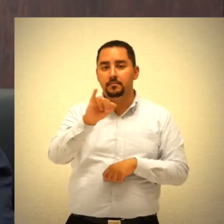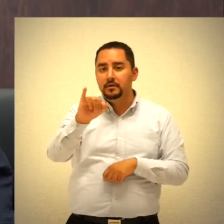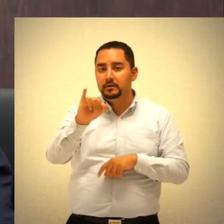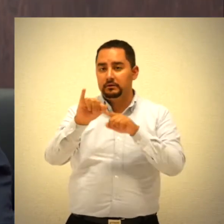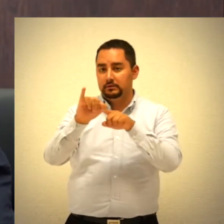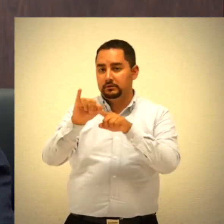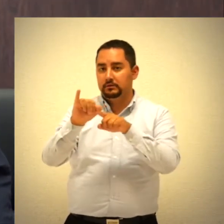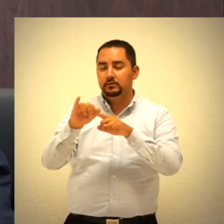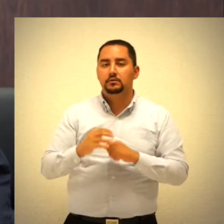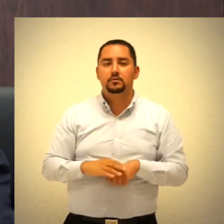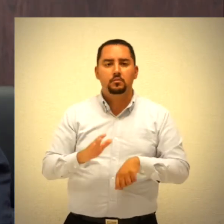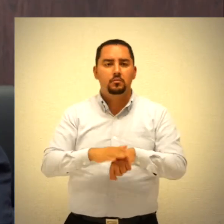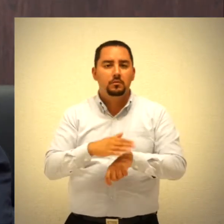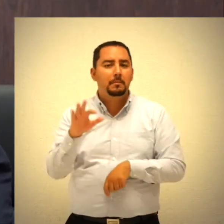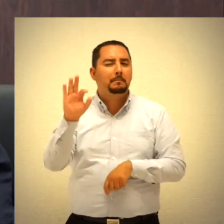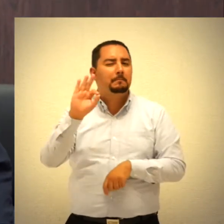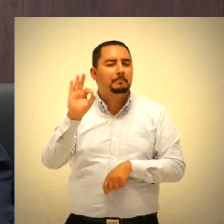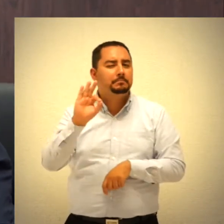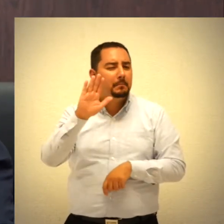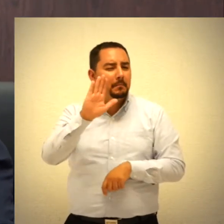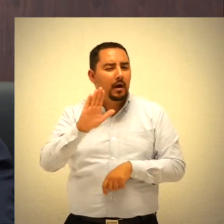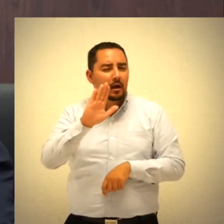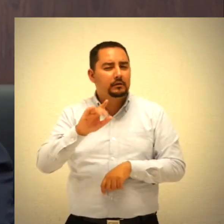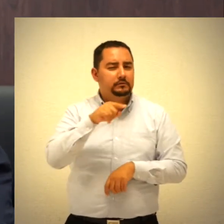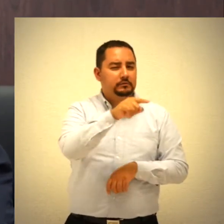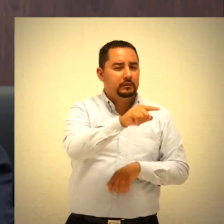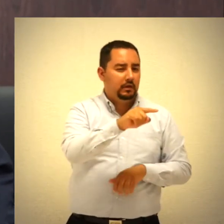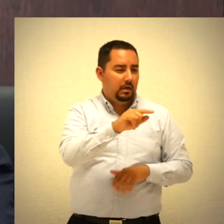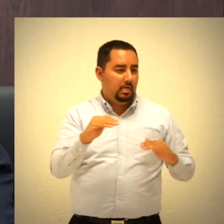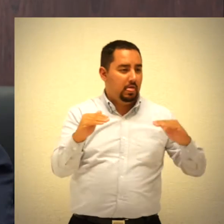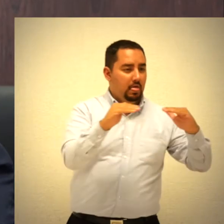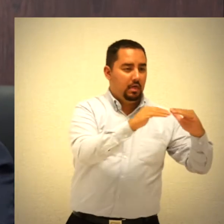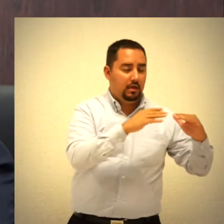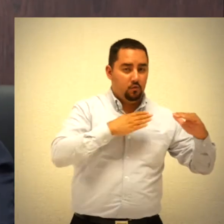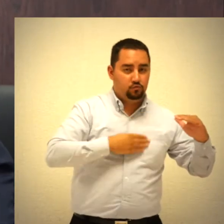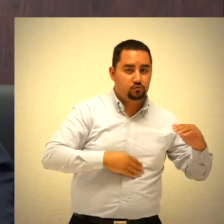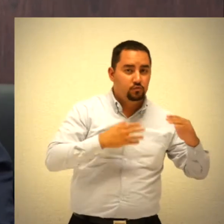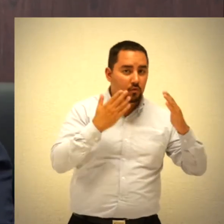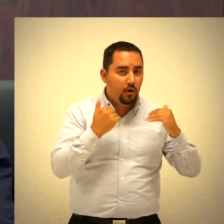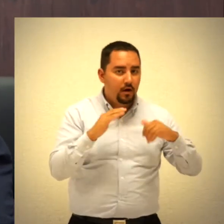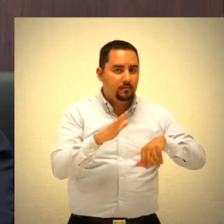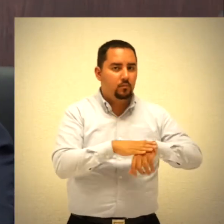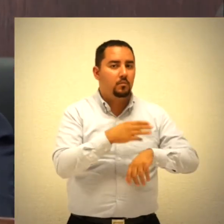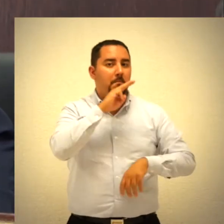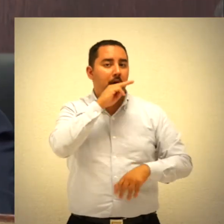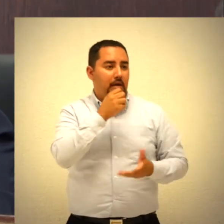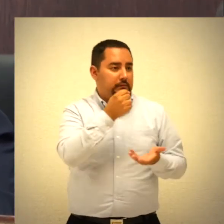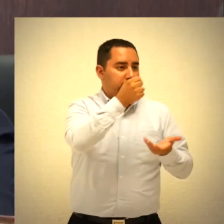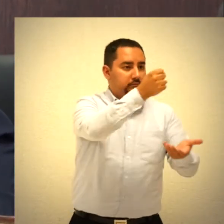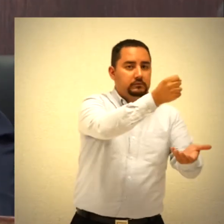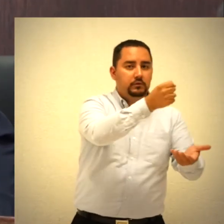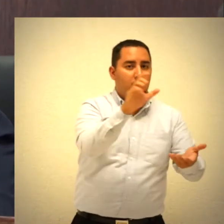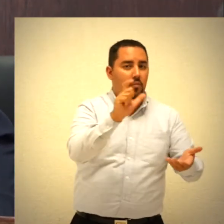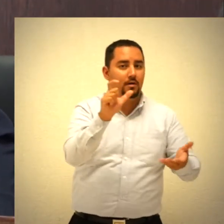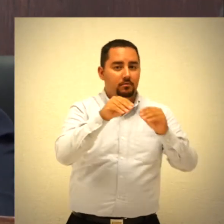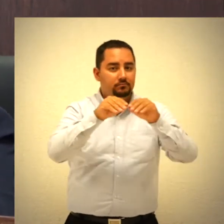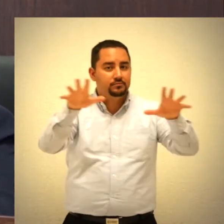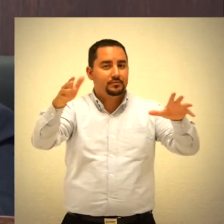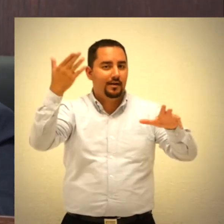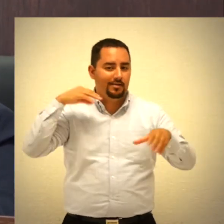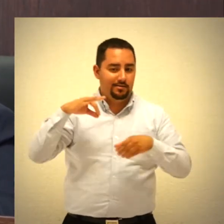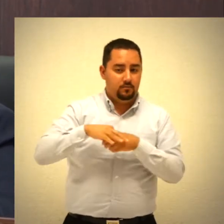Institucional, por las supuestas violaciones a los principios de equidad e imparcialidad por la entrega de costales de maíz en periodo de campaña,